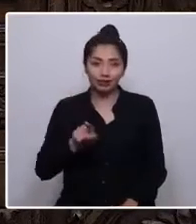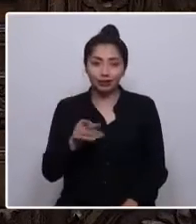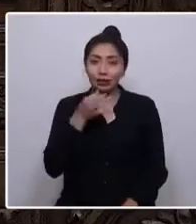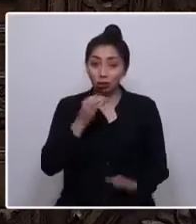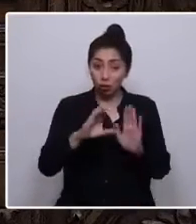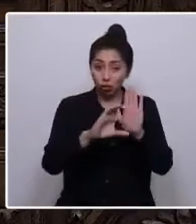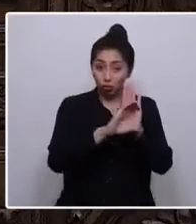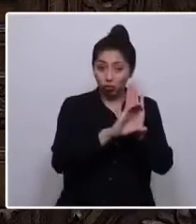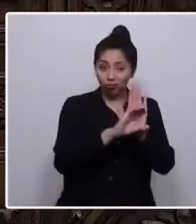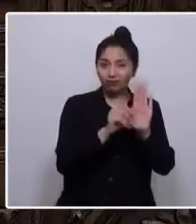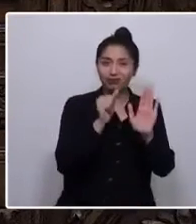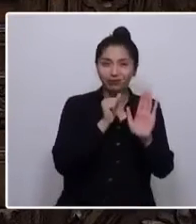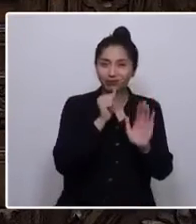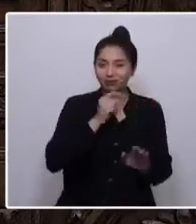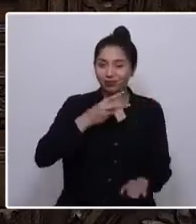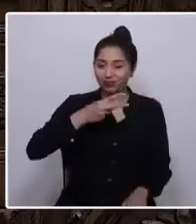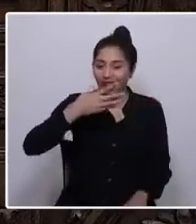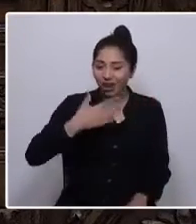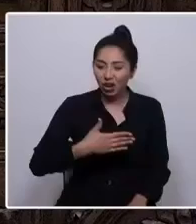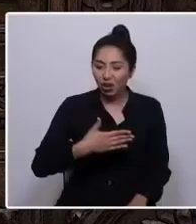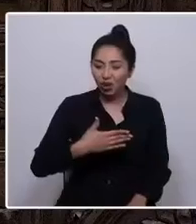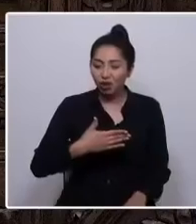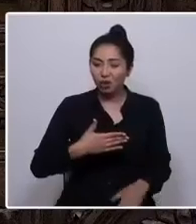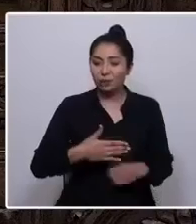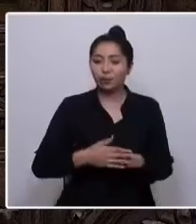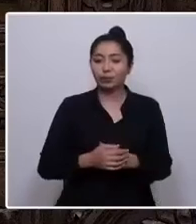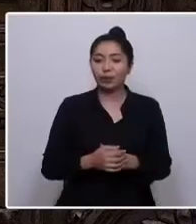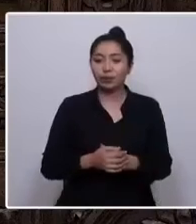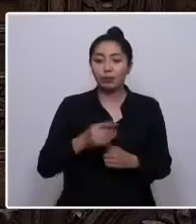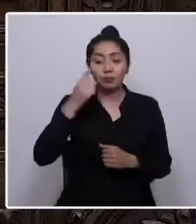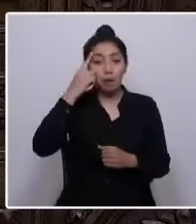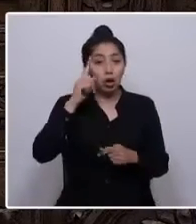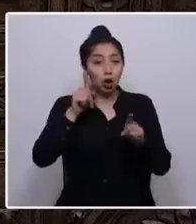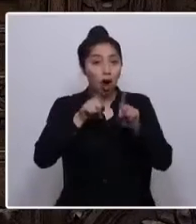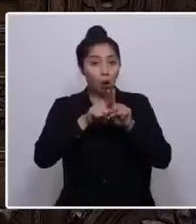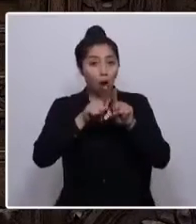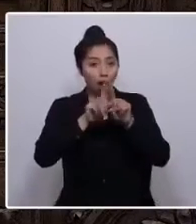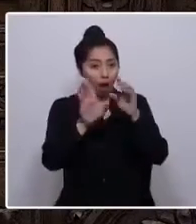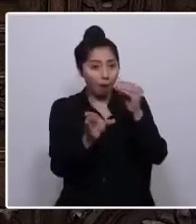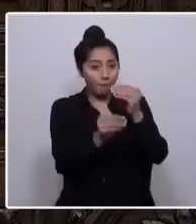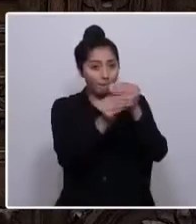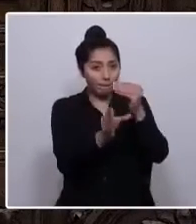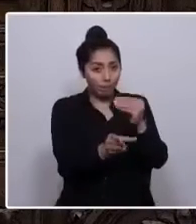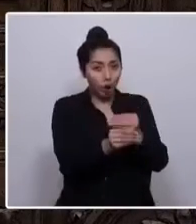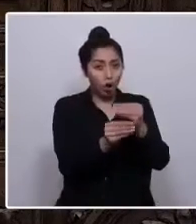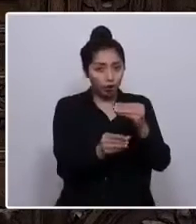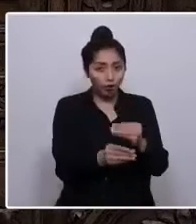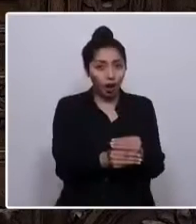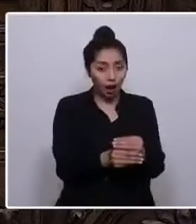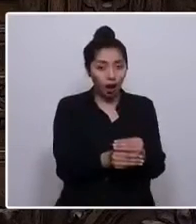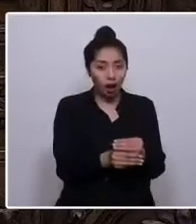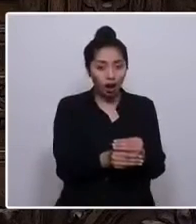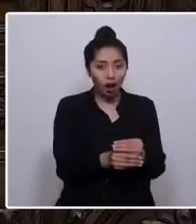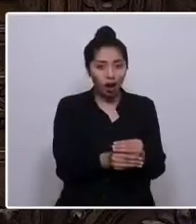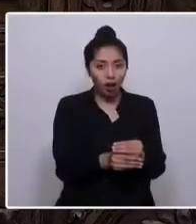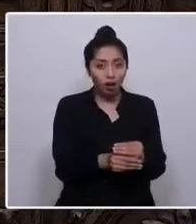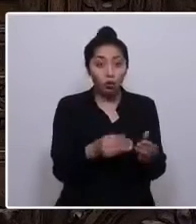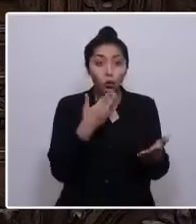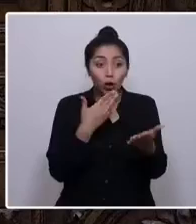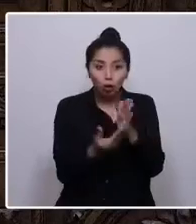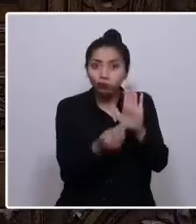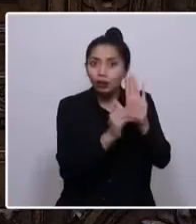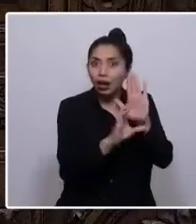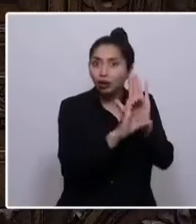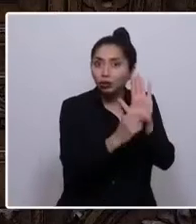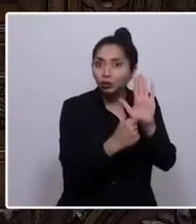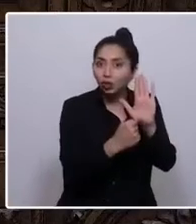valor taumatúrgico, pero contribuyen, en la medida que están ahí, en la Constitución, a